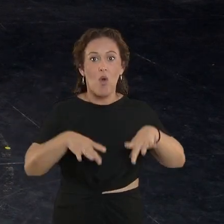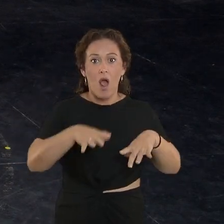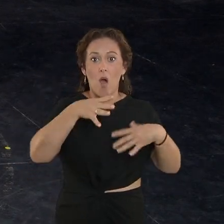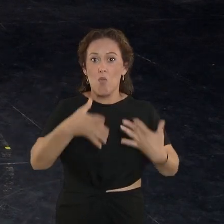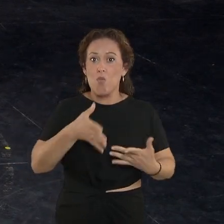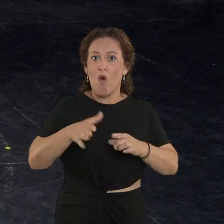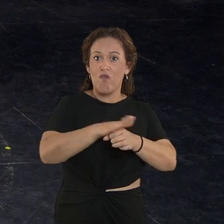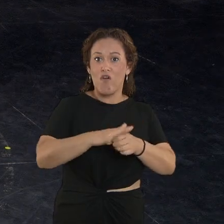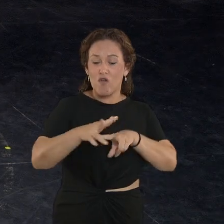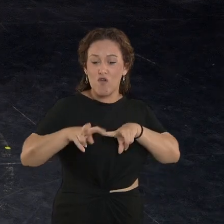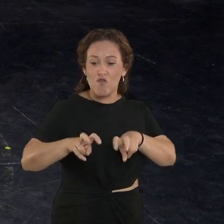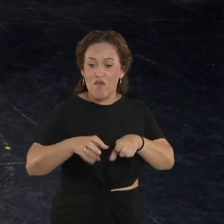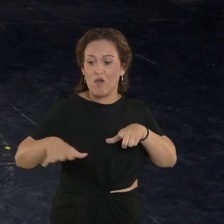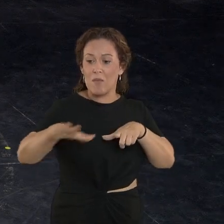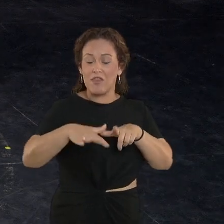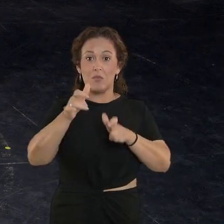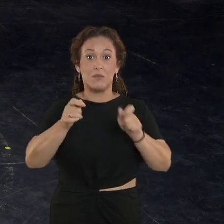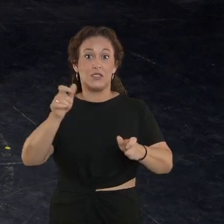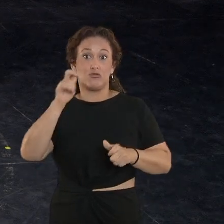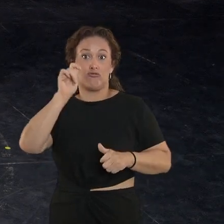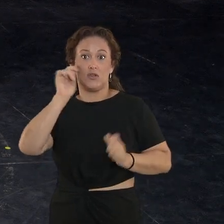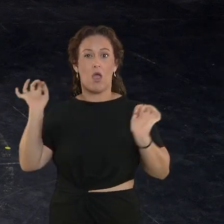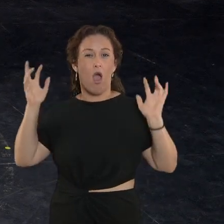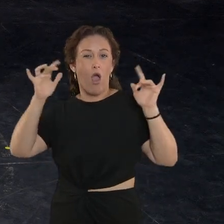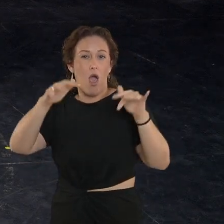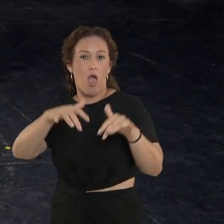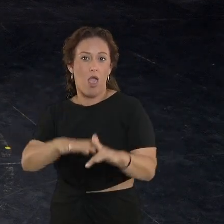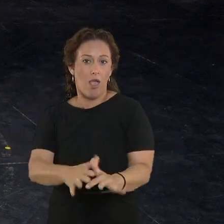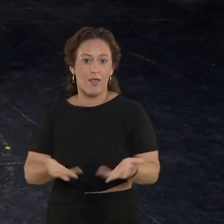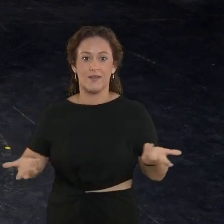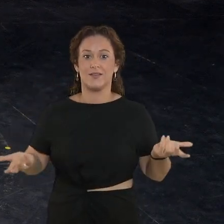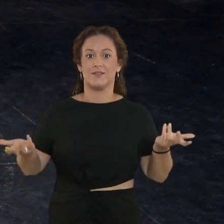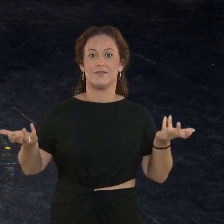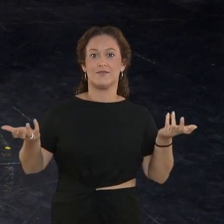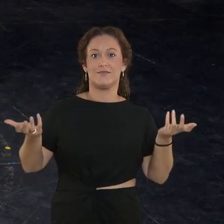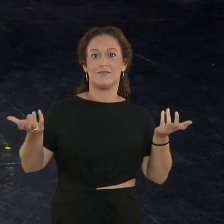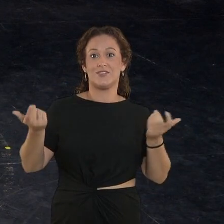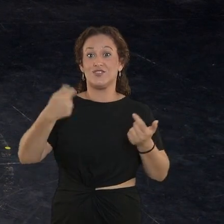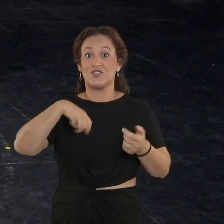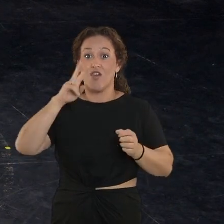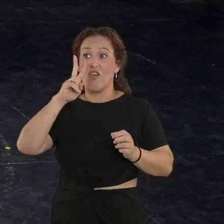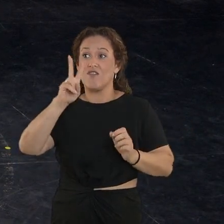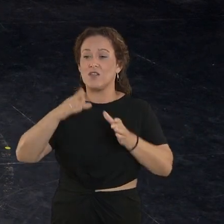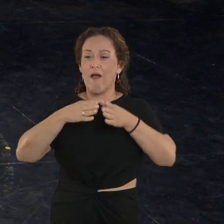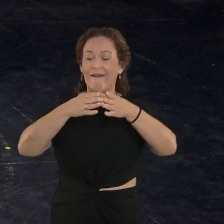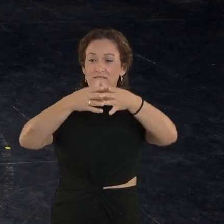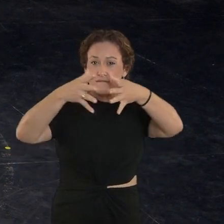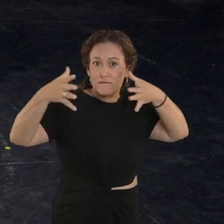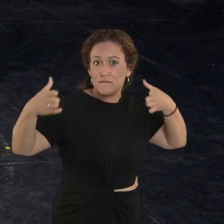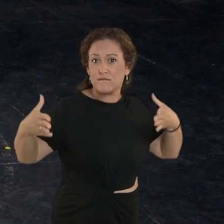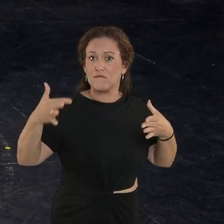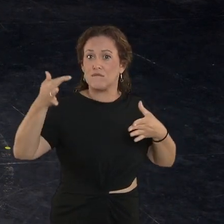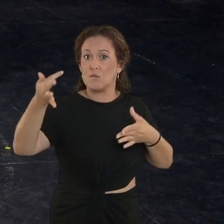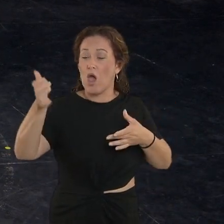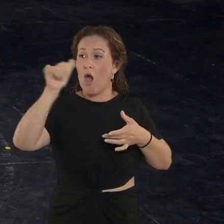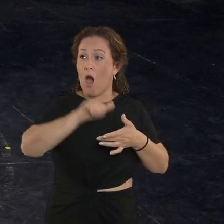nuevos, modernos espacios, turistas que lo inundan todo. He visto barcos inmensos y